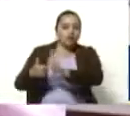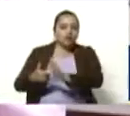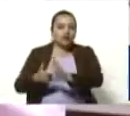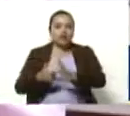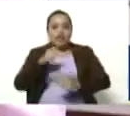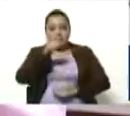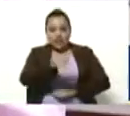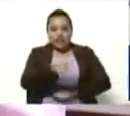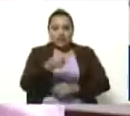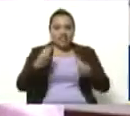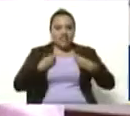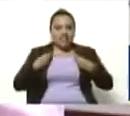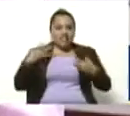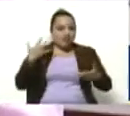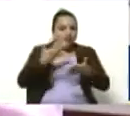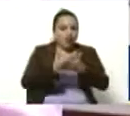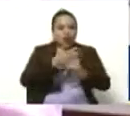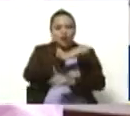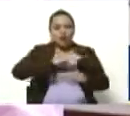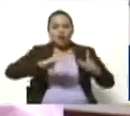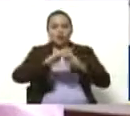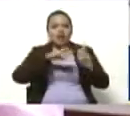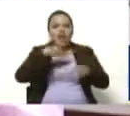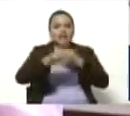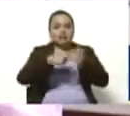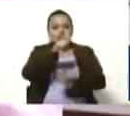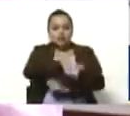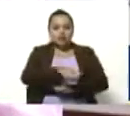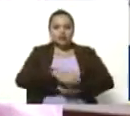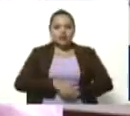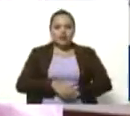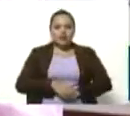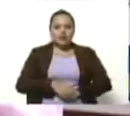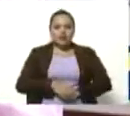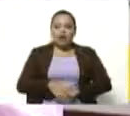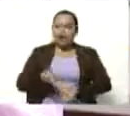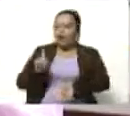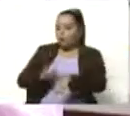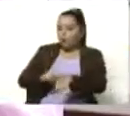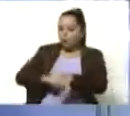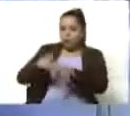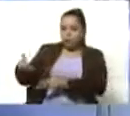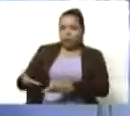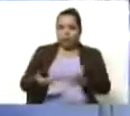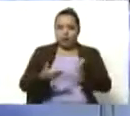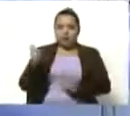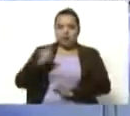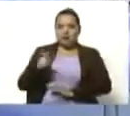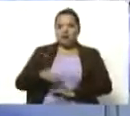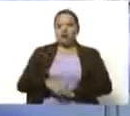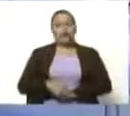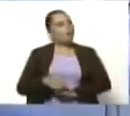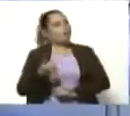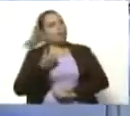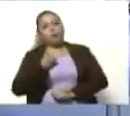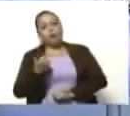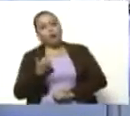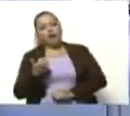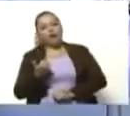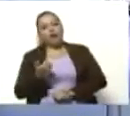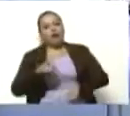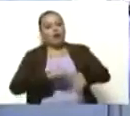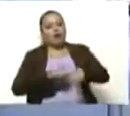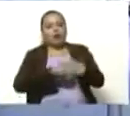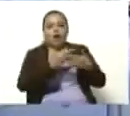vida que hace algún creador o creadora. ¿El horario de recepción de estos requisitos? el horario de apertura de la